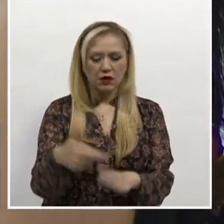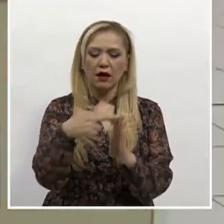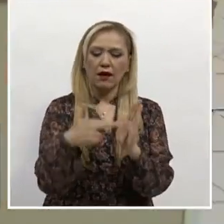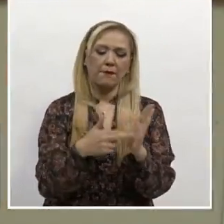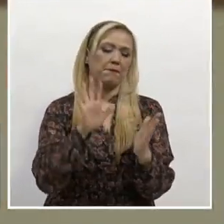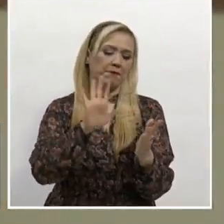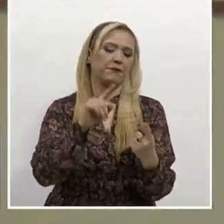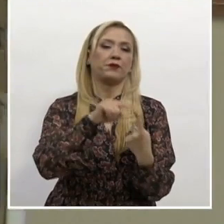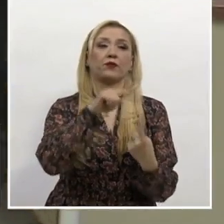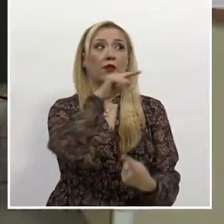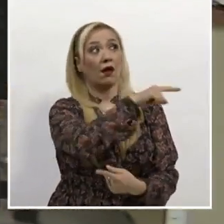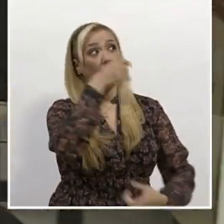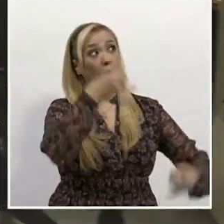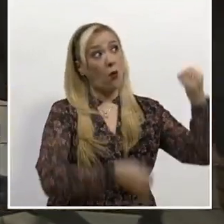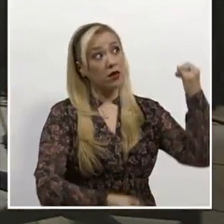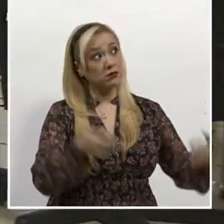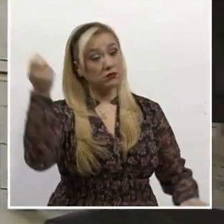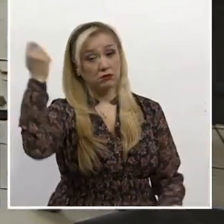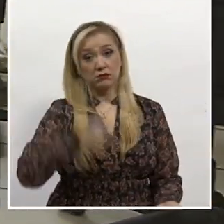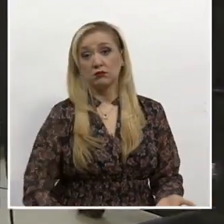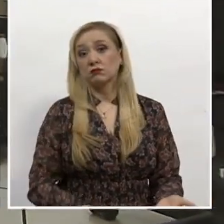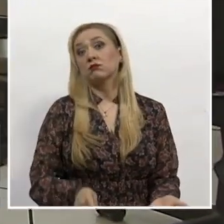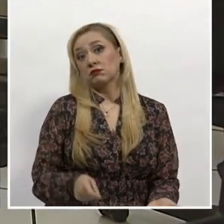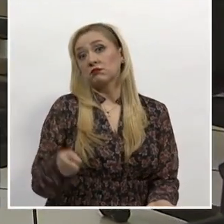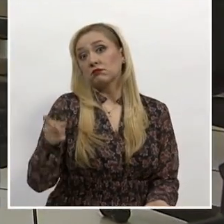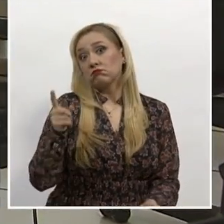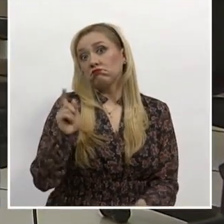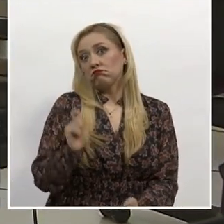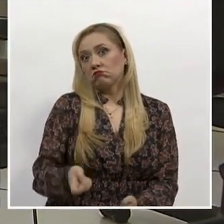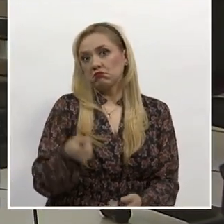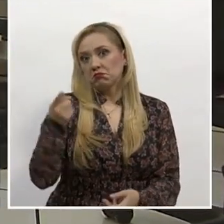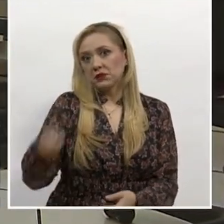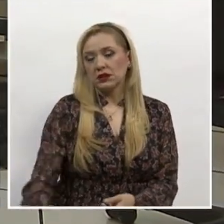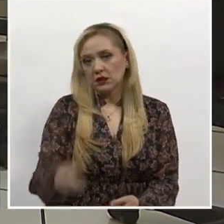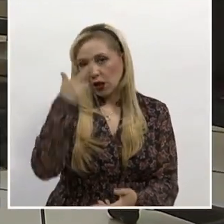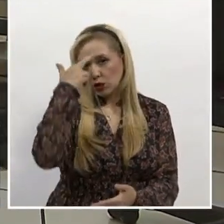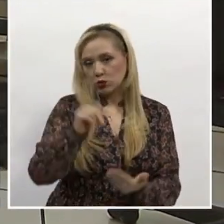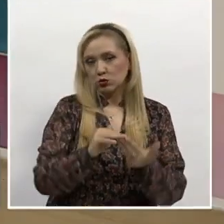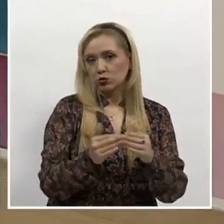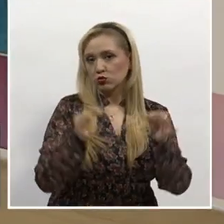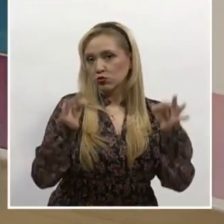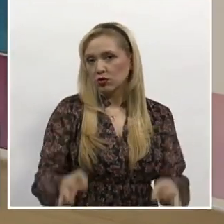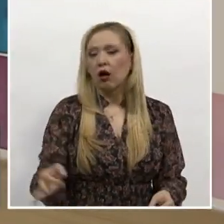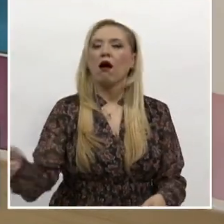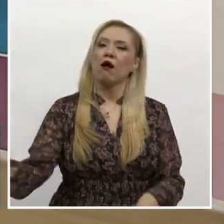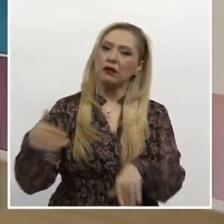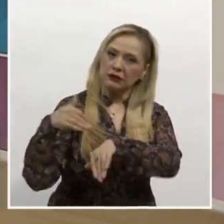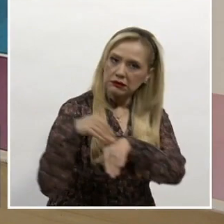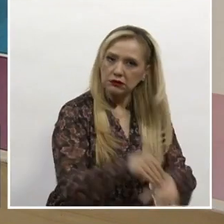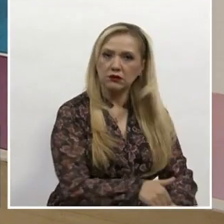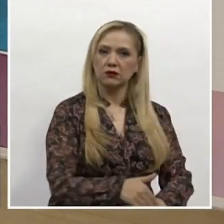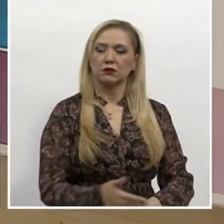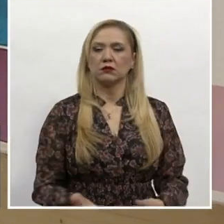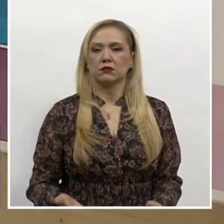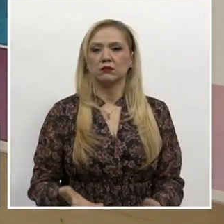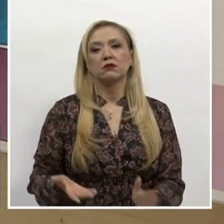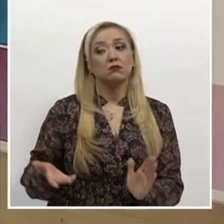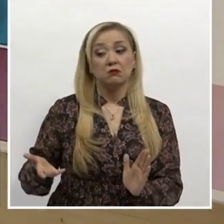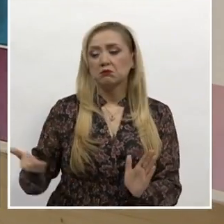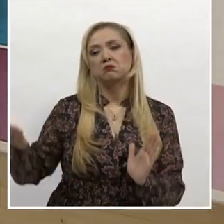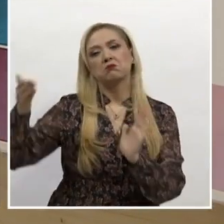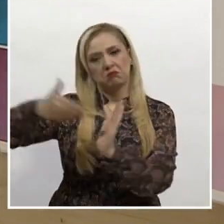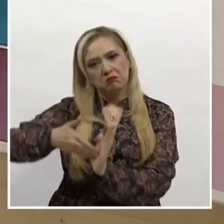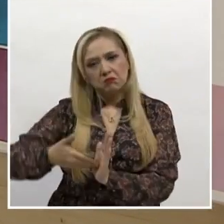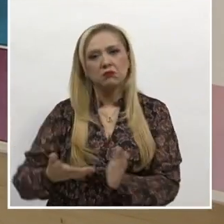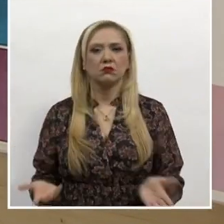como ser emitida por una autoridad competente y estar debidamente fundada y motivada. Además, debía establecer claramente el acto que se requiere